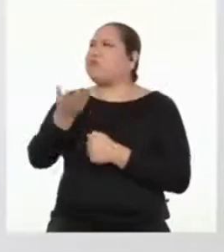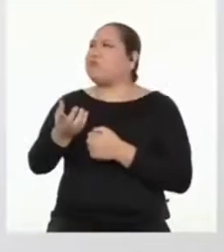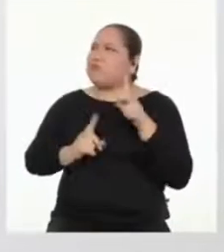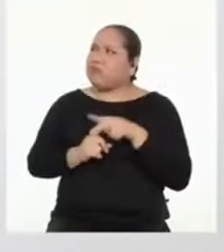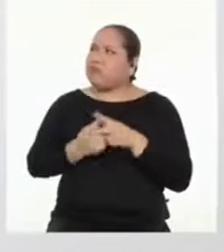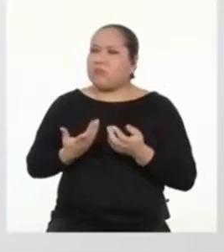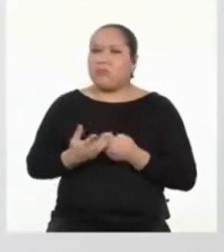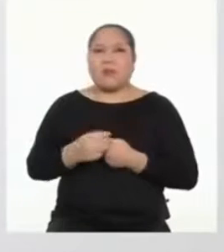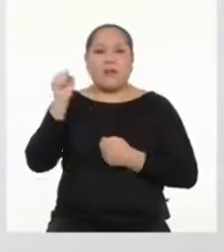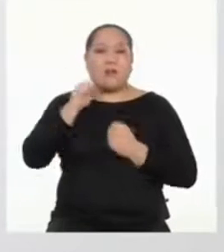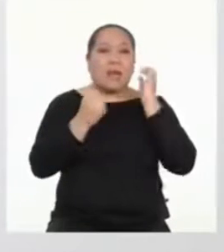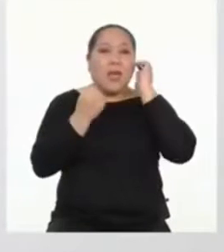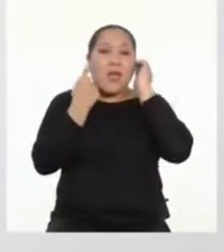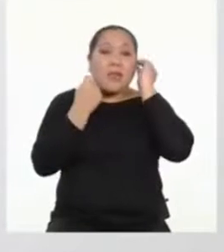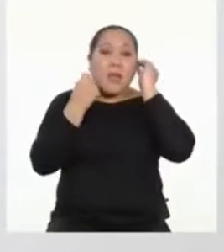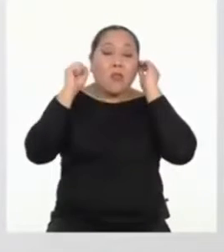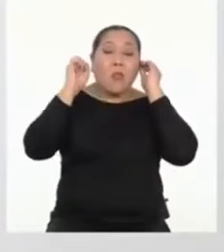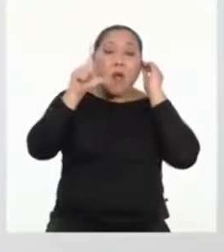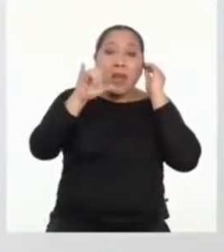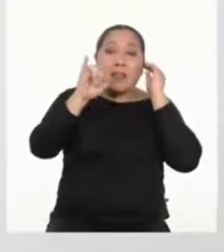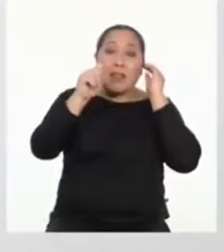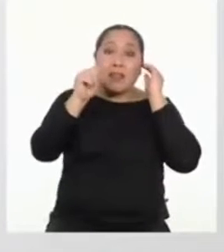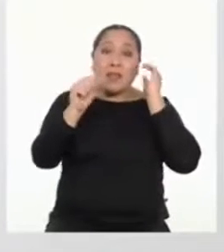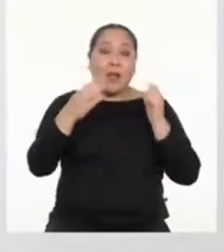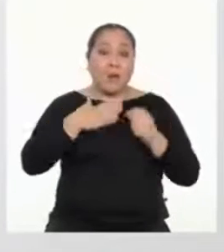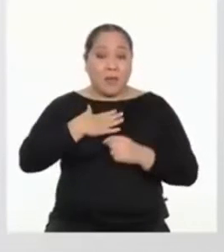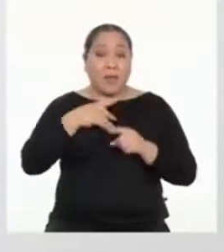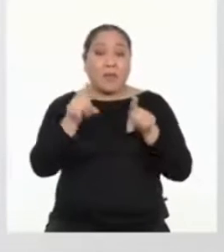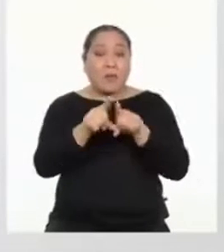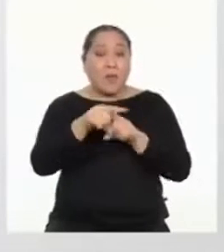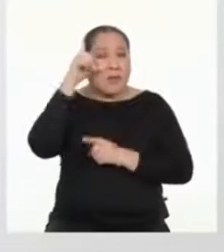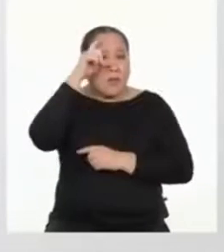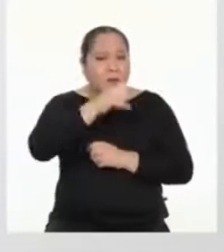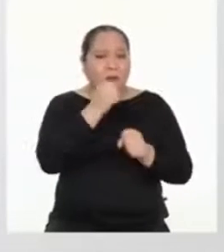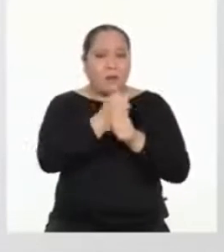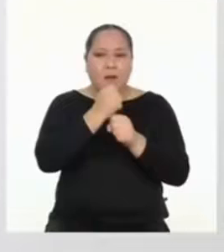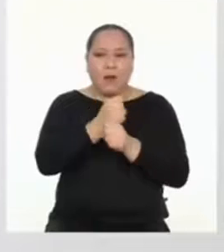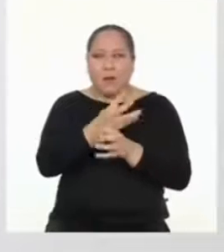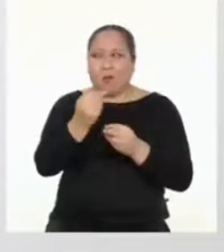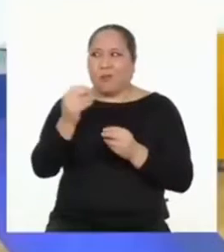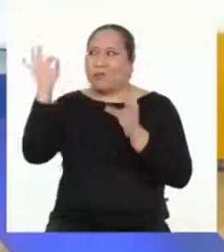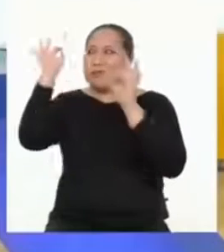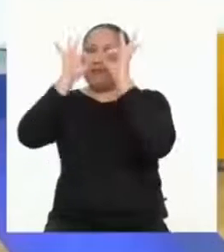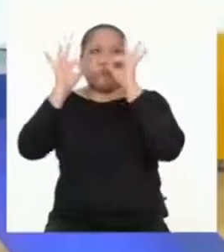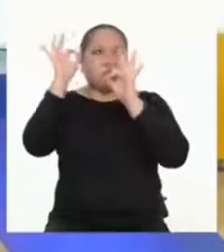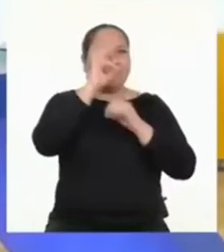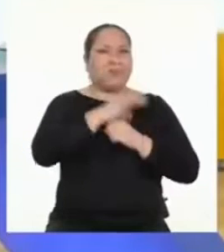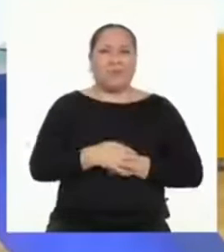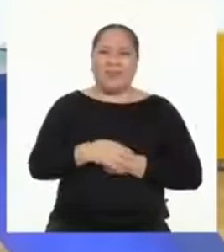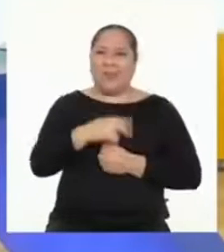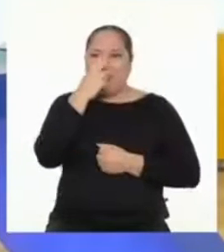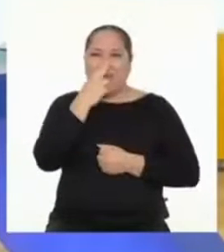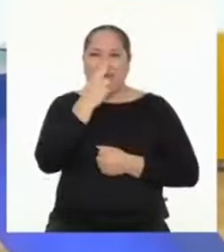Entiendo perfectamente, Alita. A mí también se me hace difícil trabajar con tantas distracciones. Es